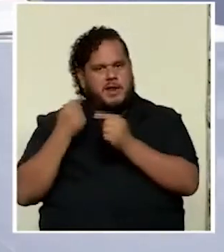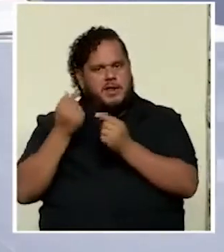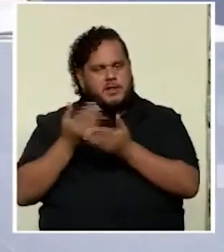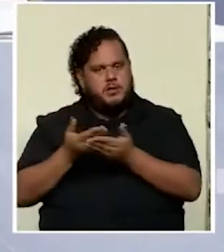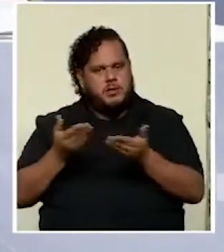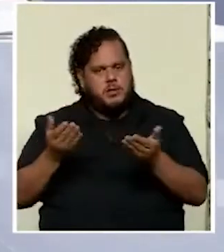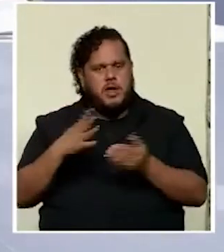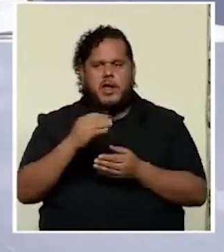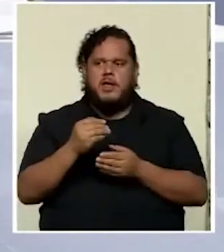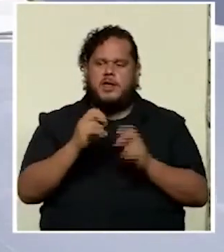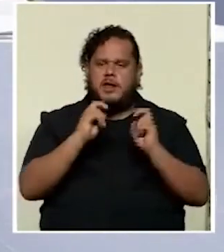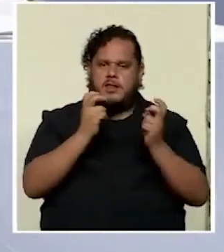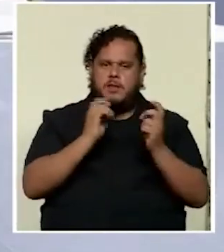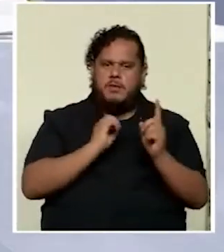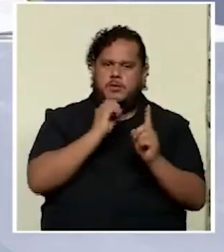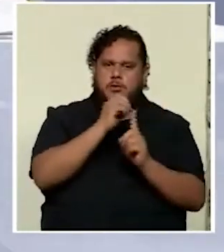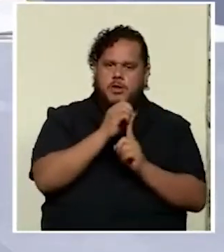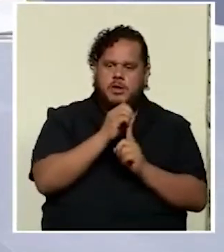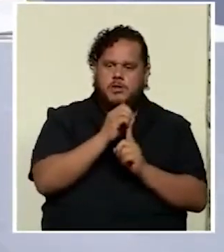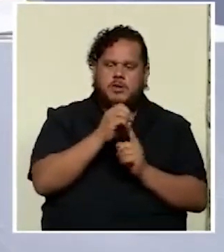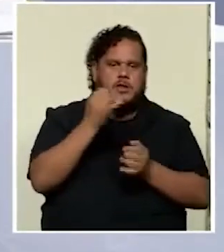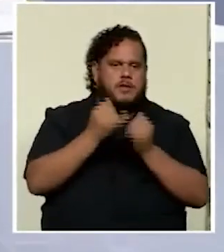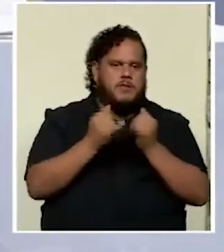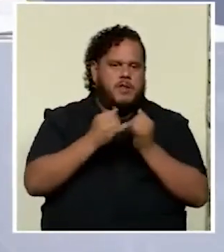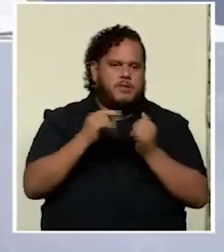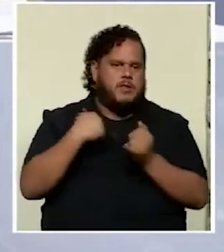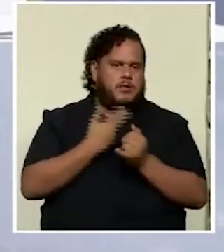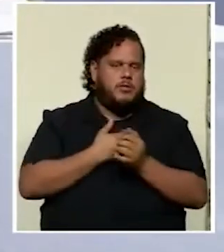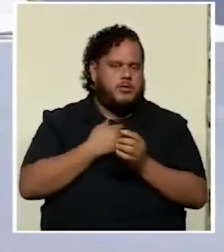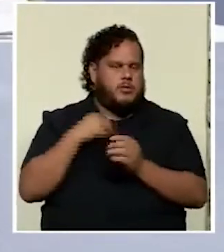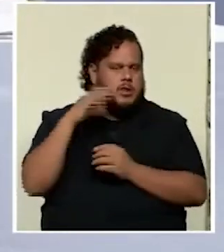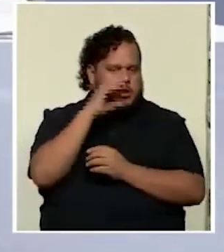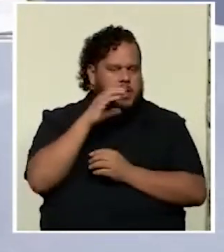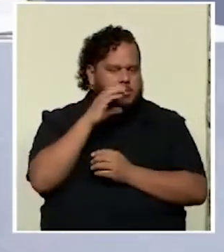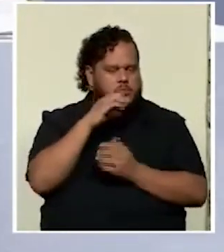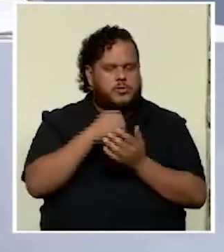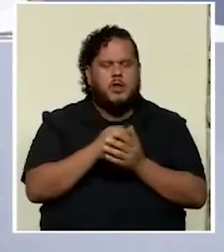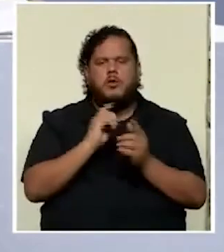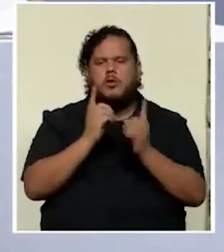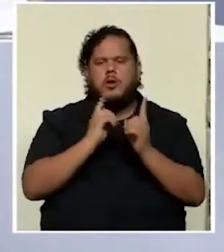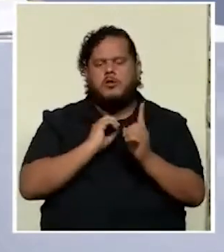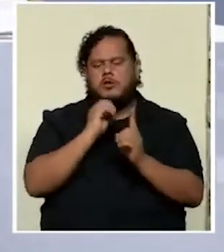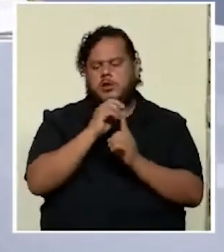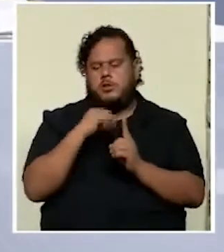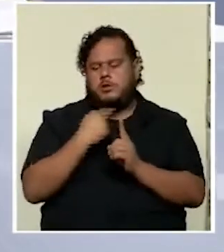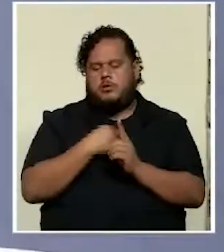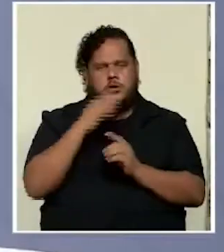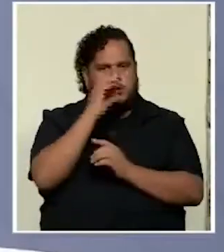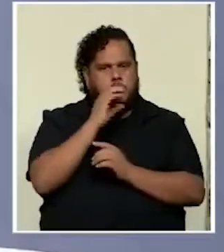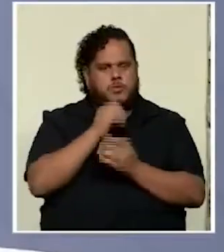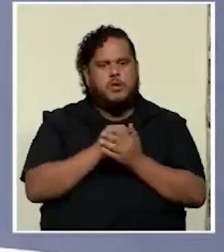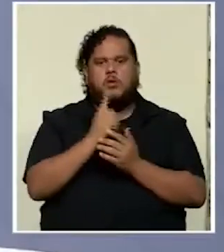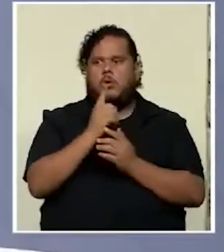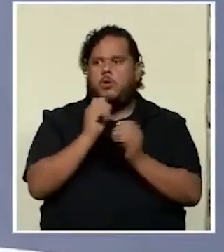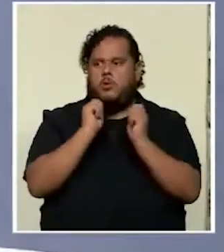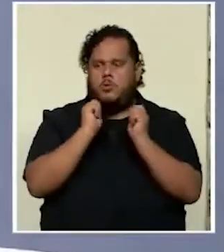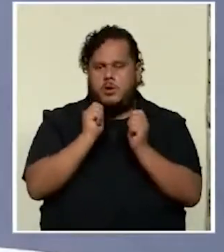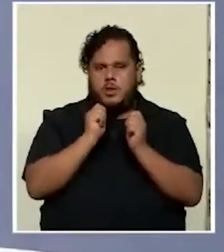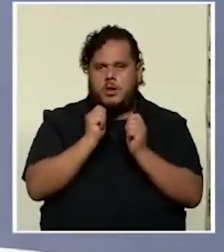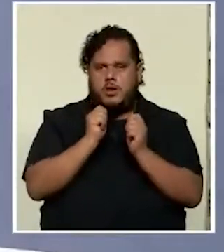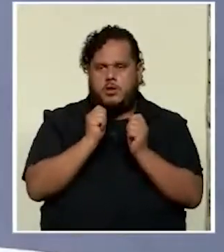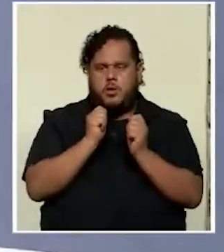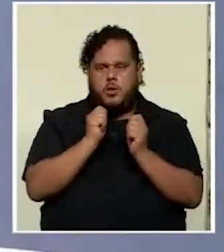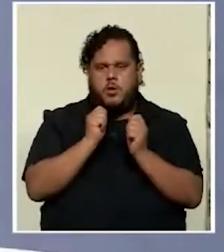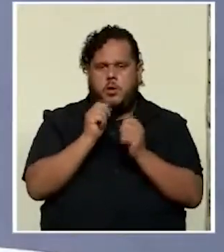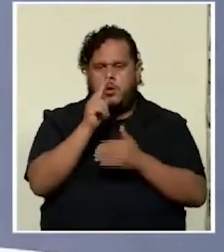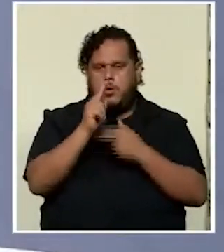y con el tema de los objetivos que finalmente andamos buscando ¿cuáles son los objetivos que andamos buscando? bueno una educación de corte universal